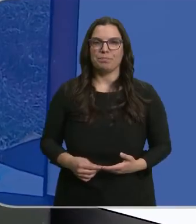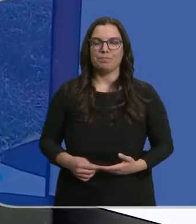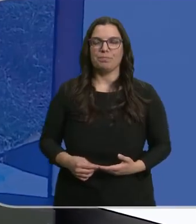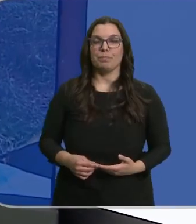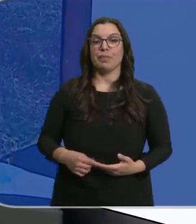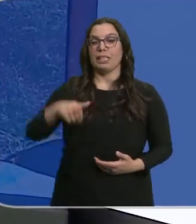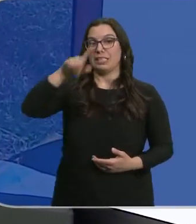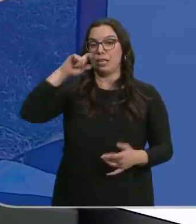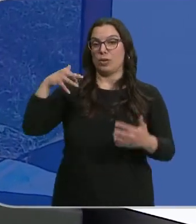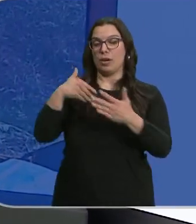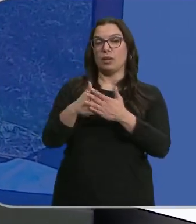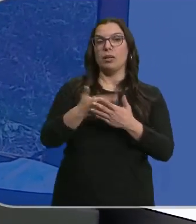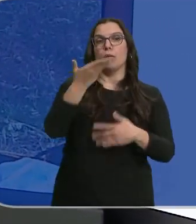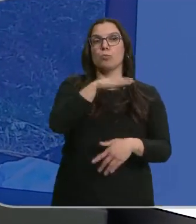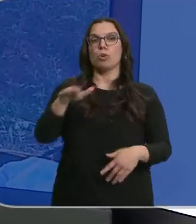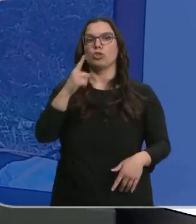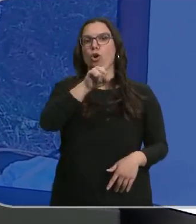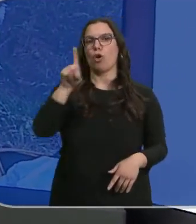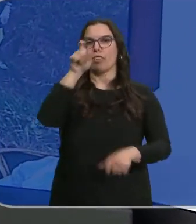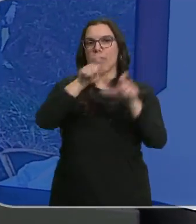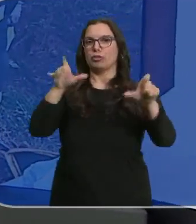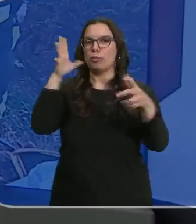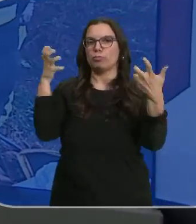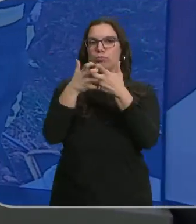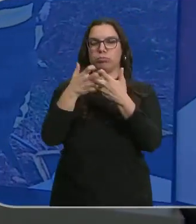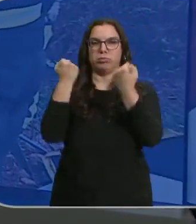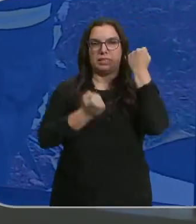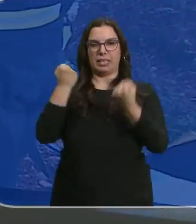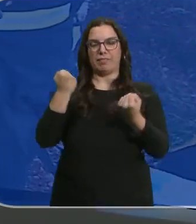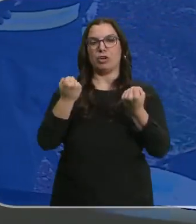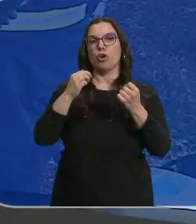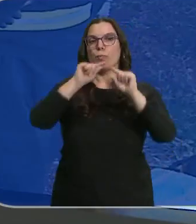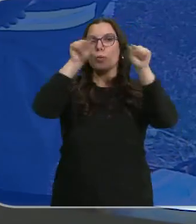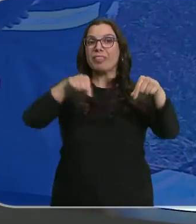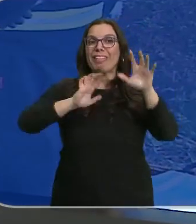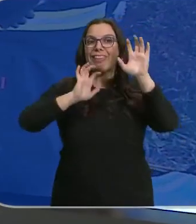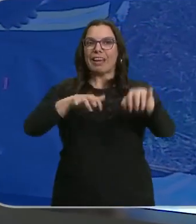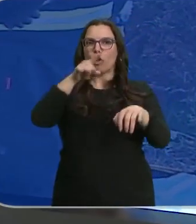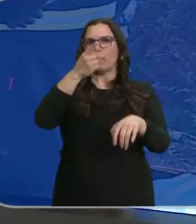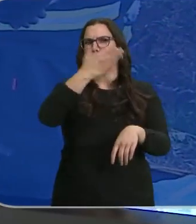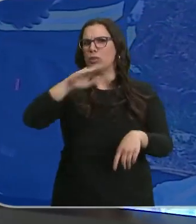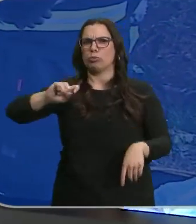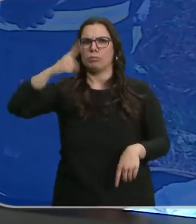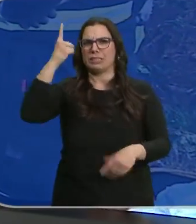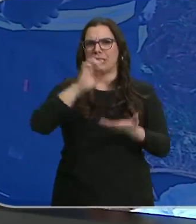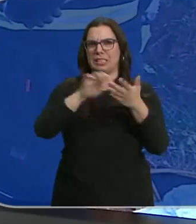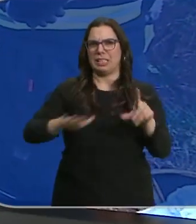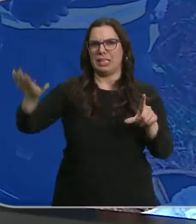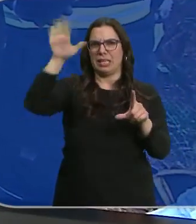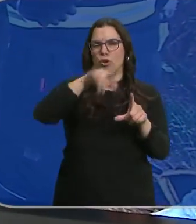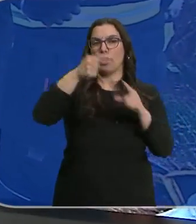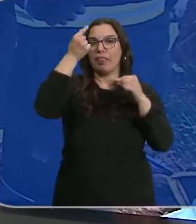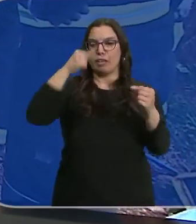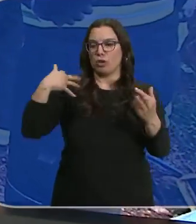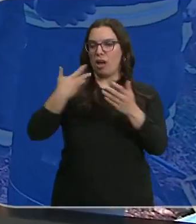En lo que llevamos de año han muerto 11 personas por accidentes de tráfico en las carreteras de León, la provincia con más fallecidos de la comunidad. La